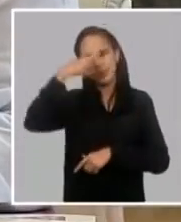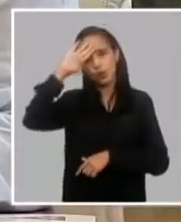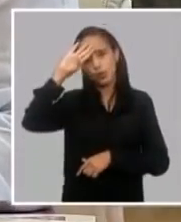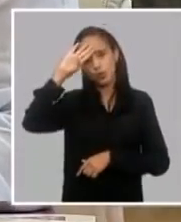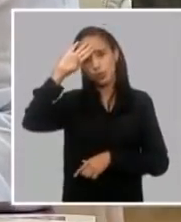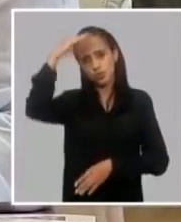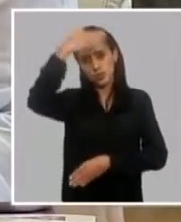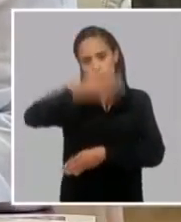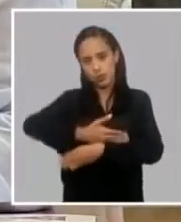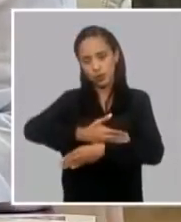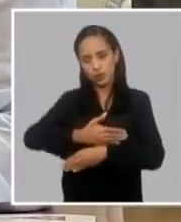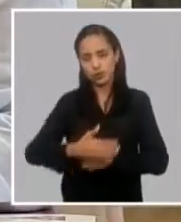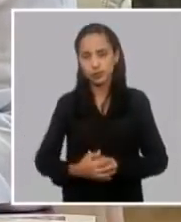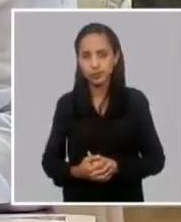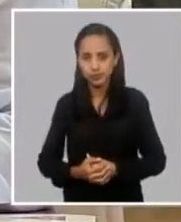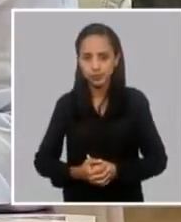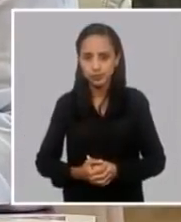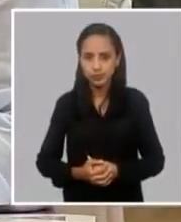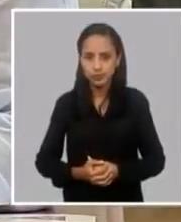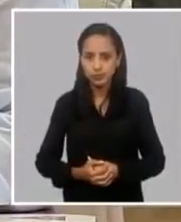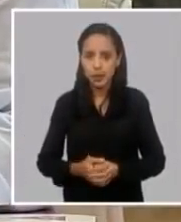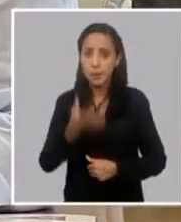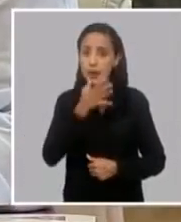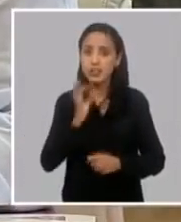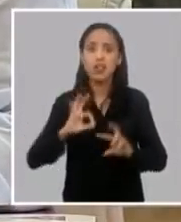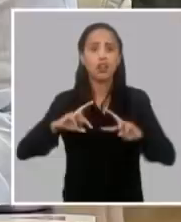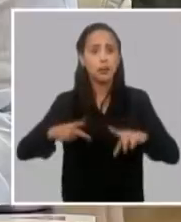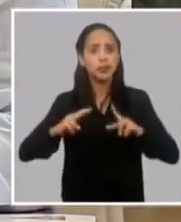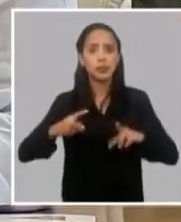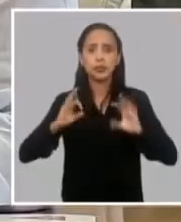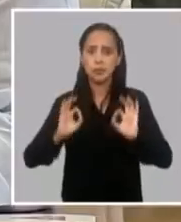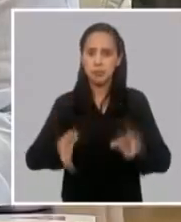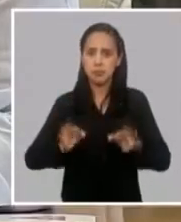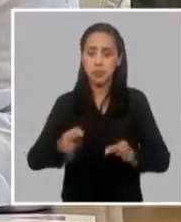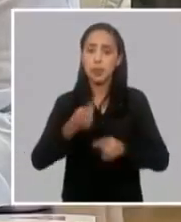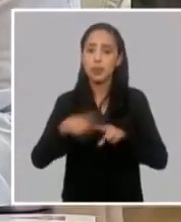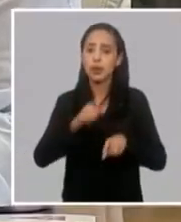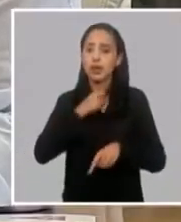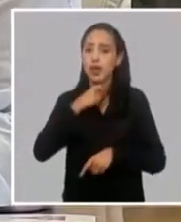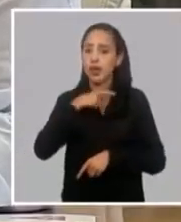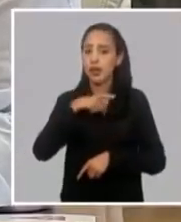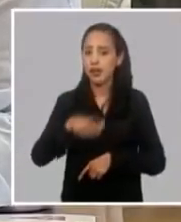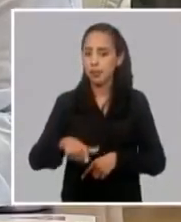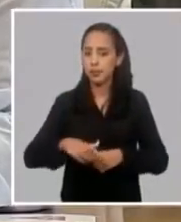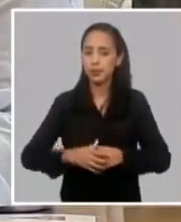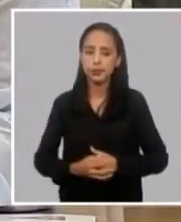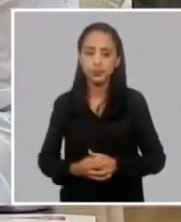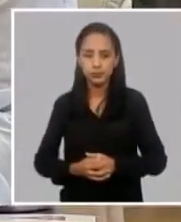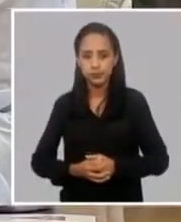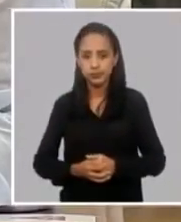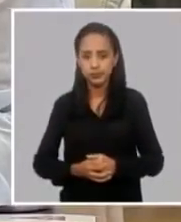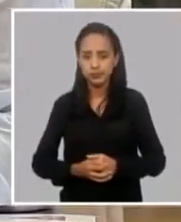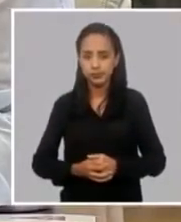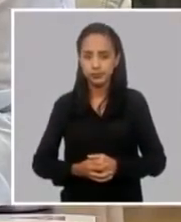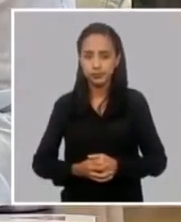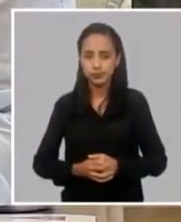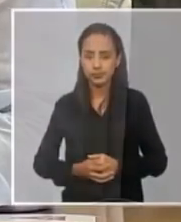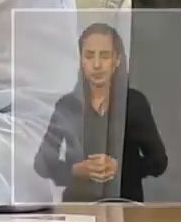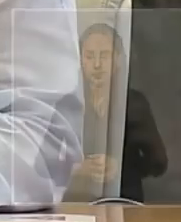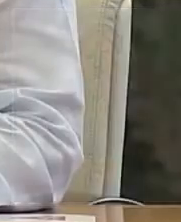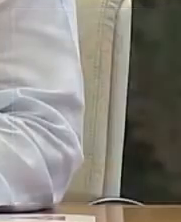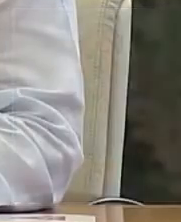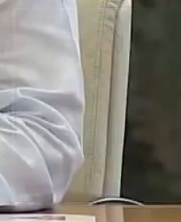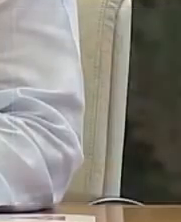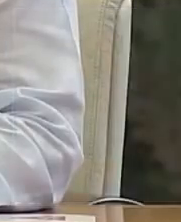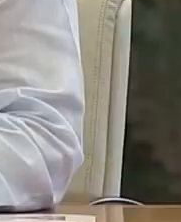el bloqueo y eso puede parecer más de lo mismo pero sobre todo quise ejemplificar con cosas que son muy cercanas a la vida de